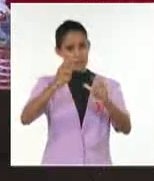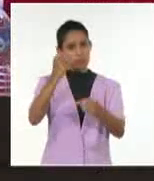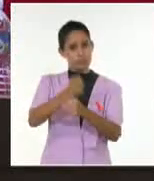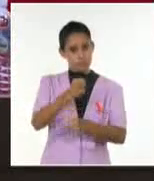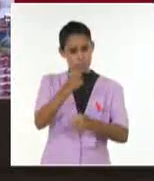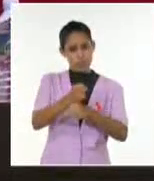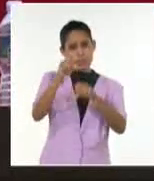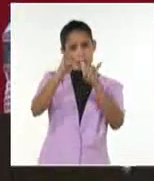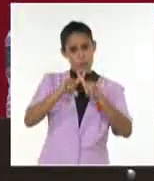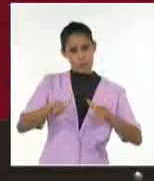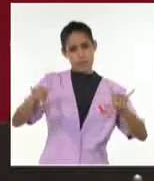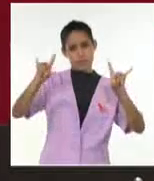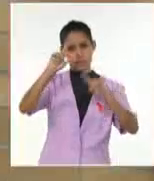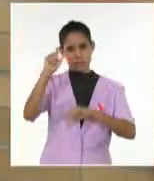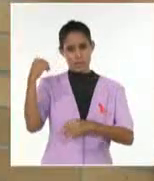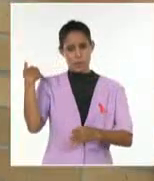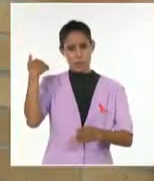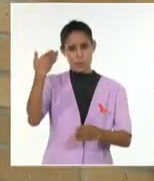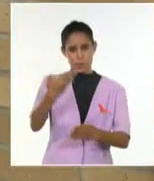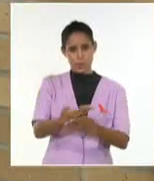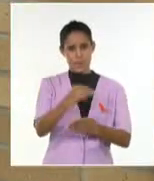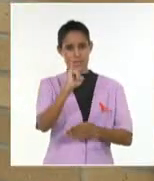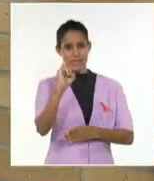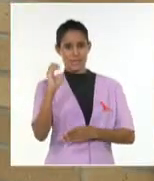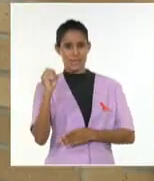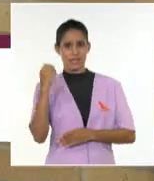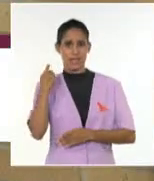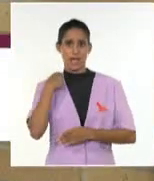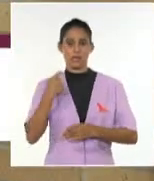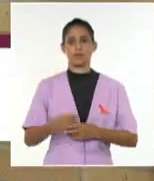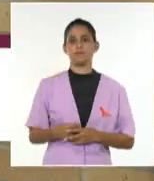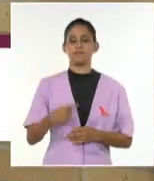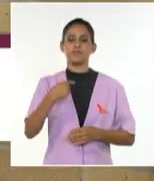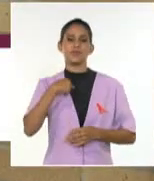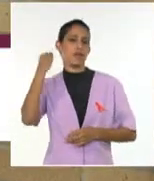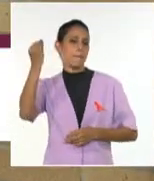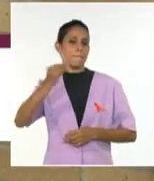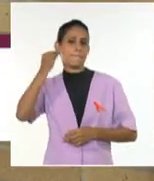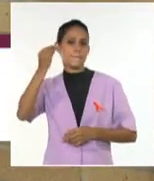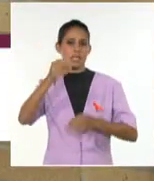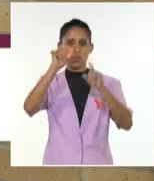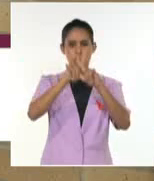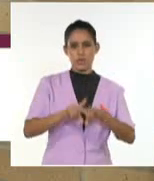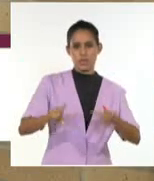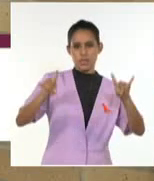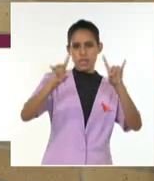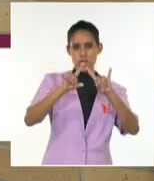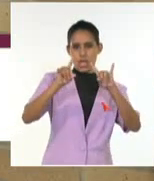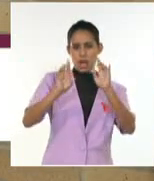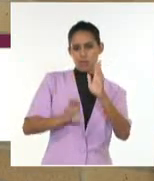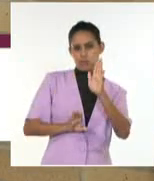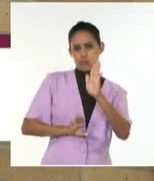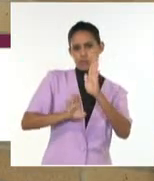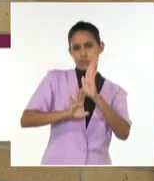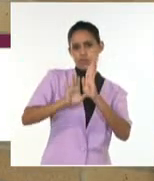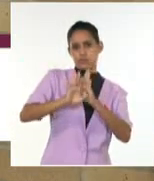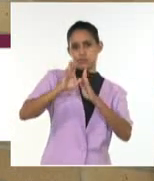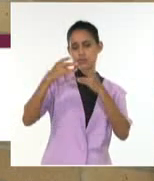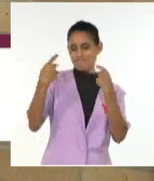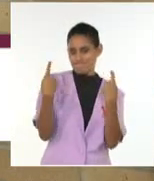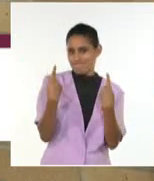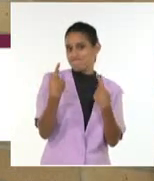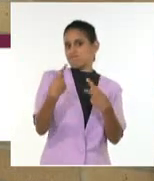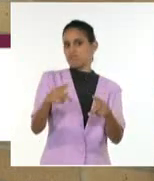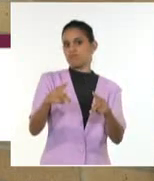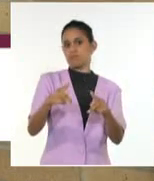en estos 60 años. Yo creo que la universidad ha ido creciendo profesionalmente, ha ido creciendo toda